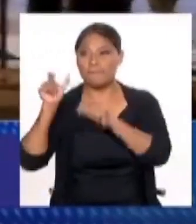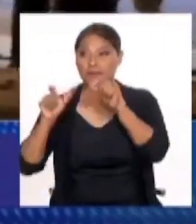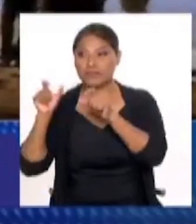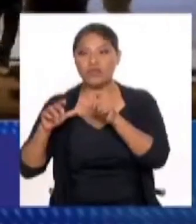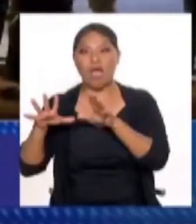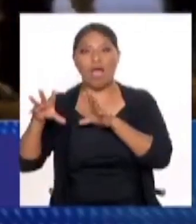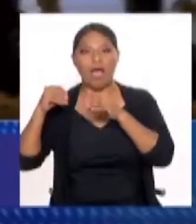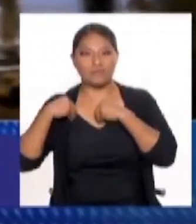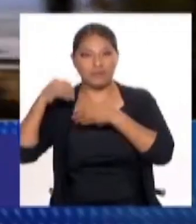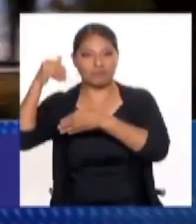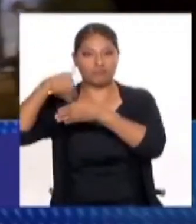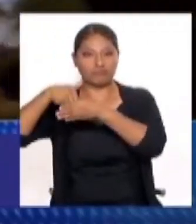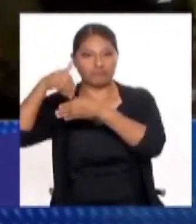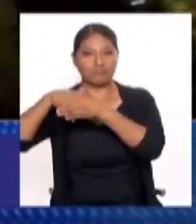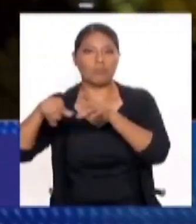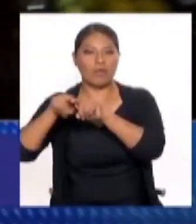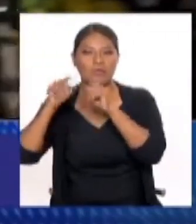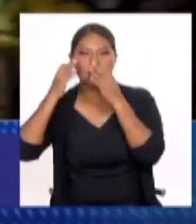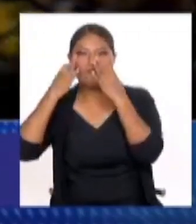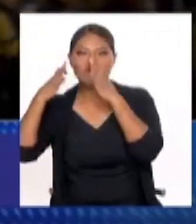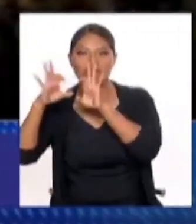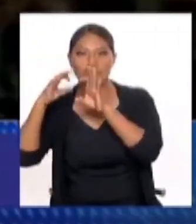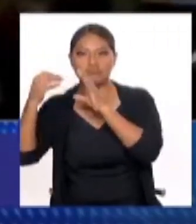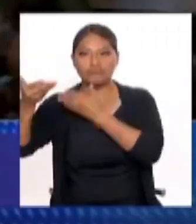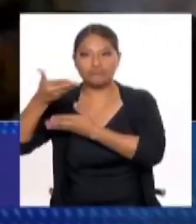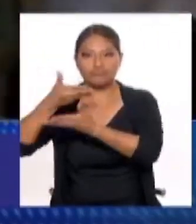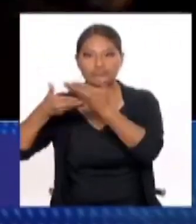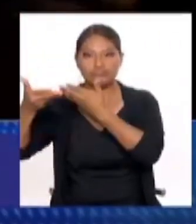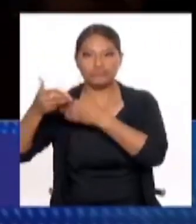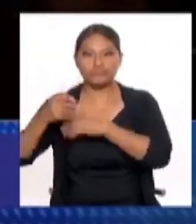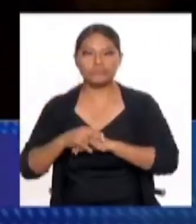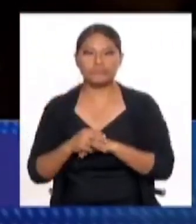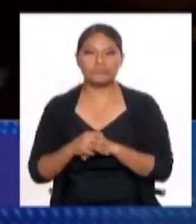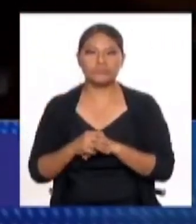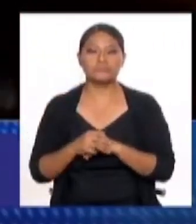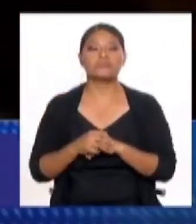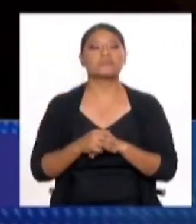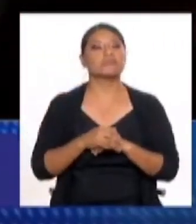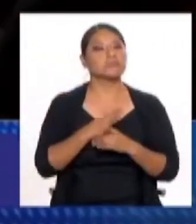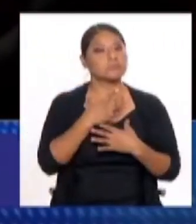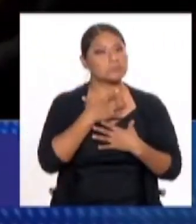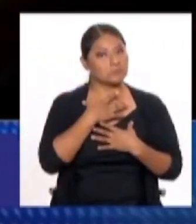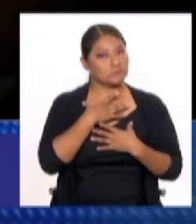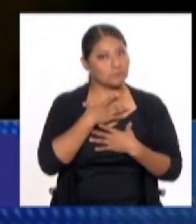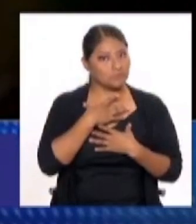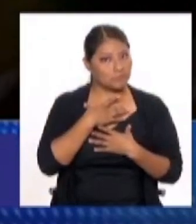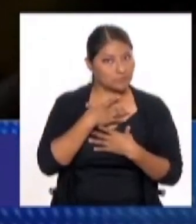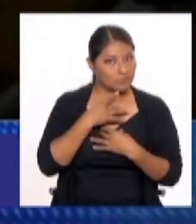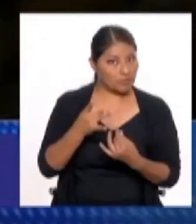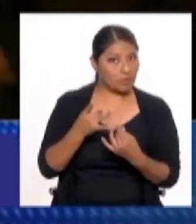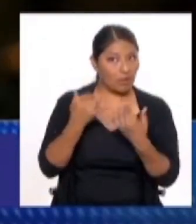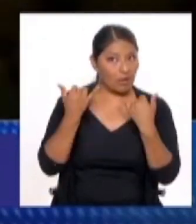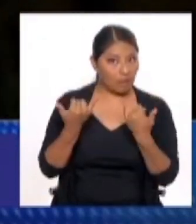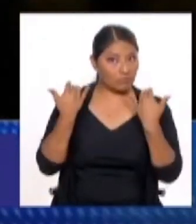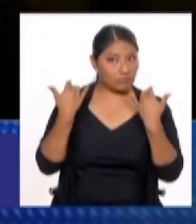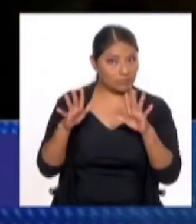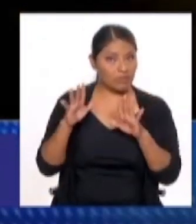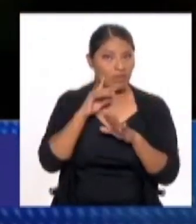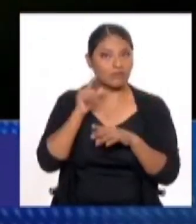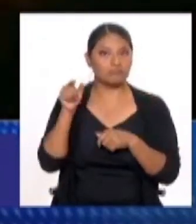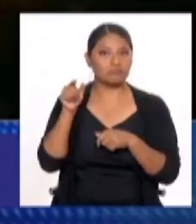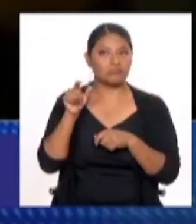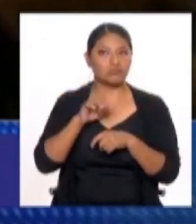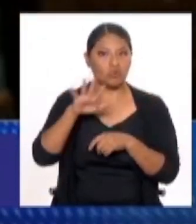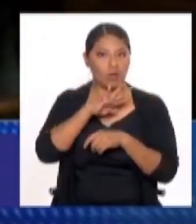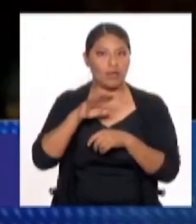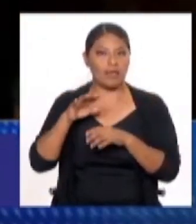principalmente en las redes sociales. Interesante. O sea, digamos que algo de eso se puede observar en Chile. ¿Hay más presencia de